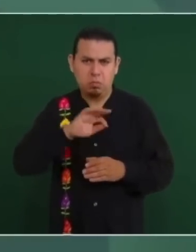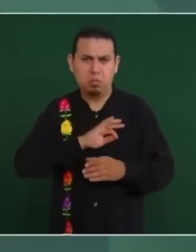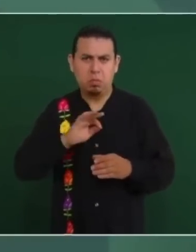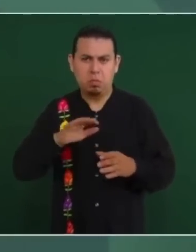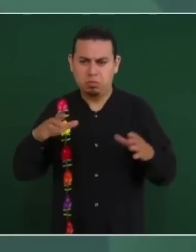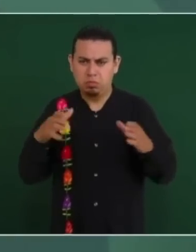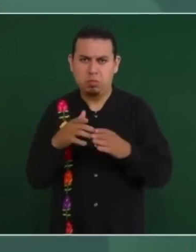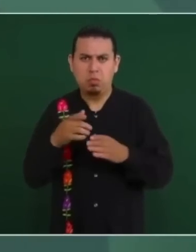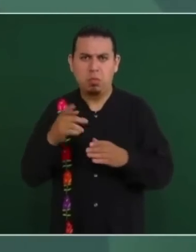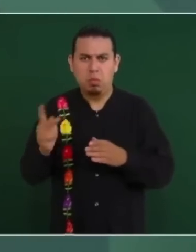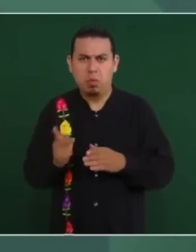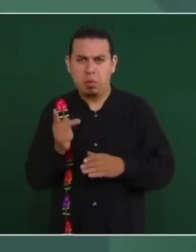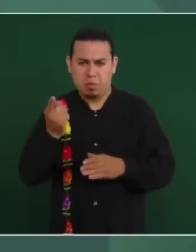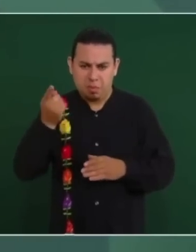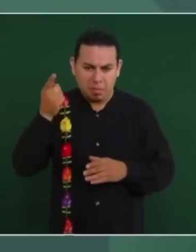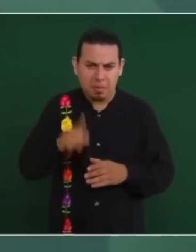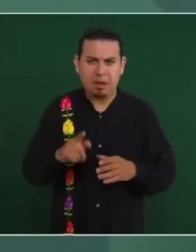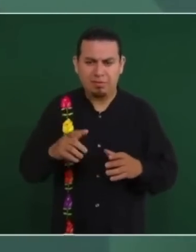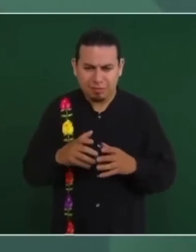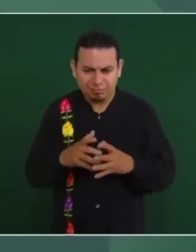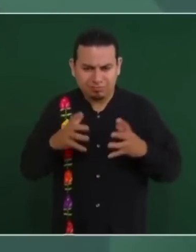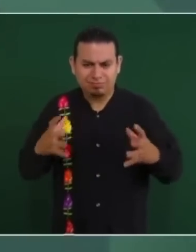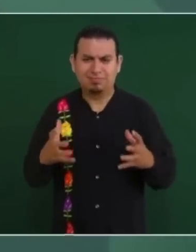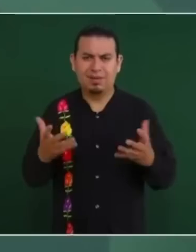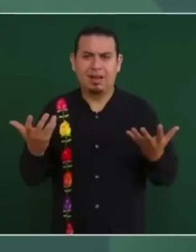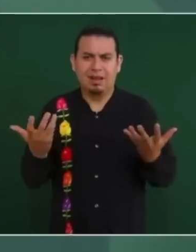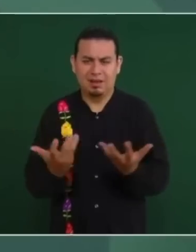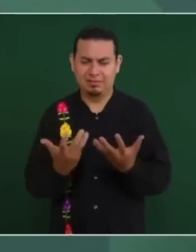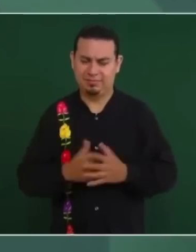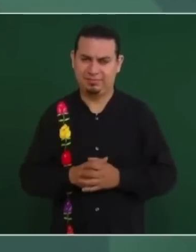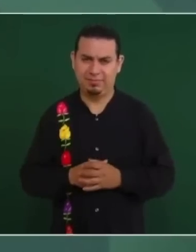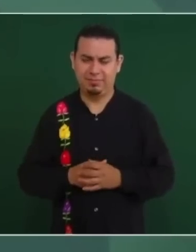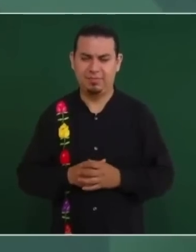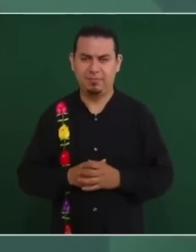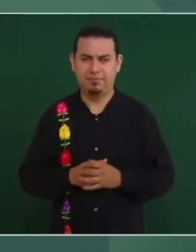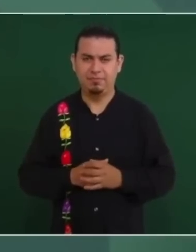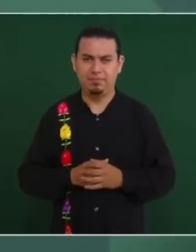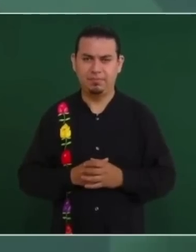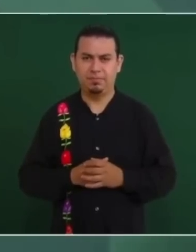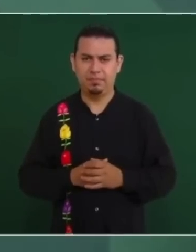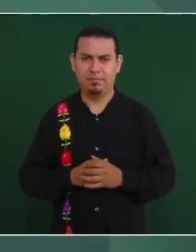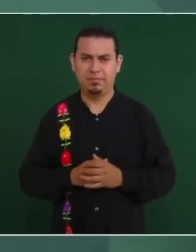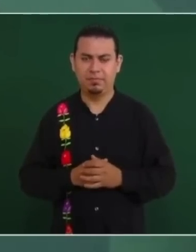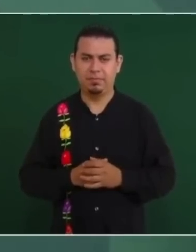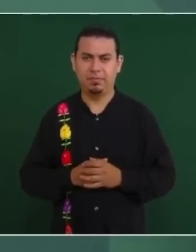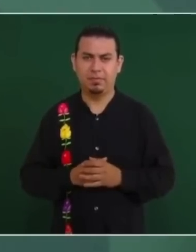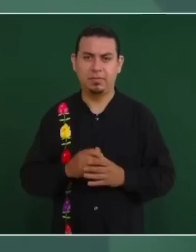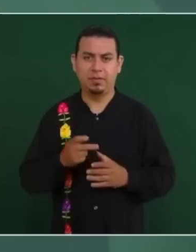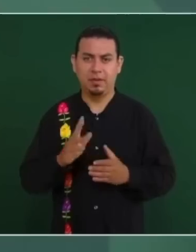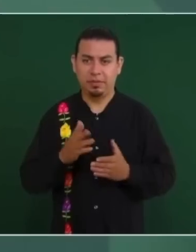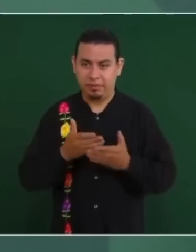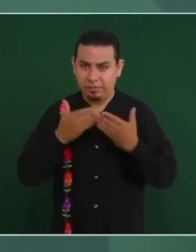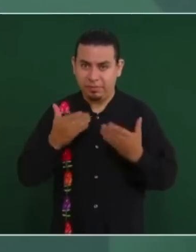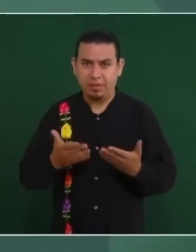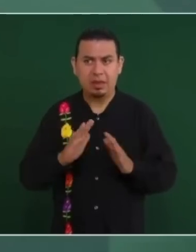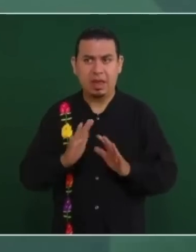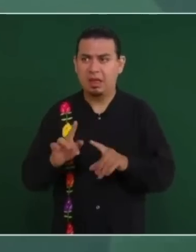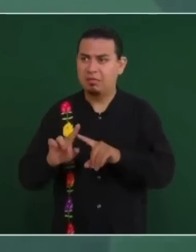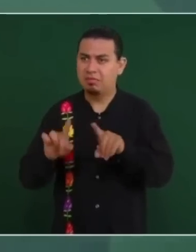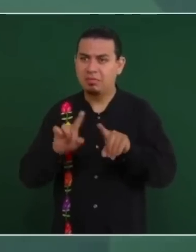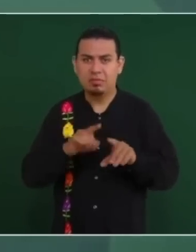Nada más que ya las cosas cambiaron,